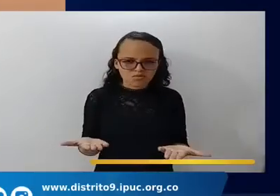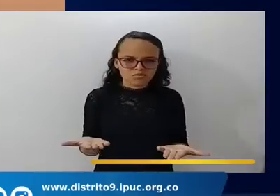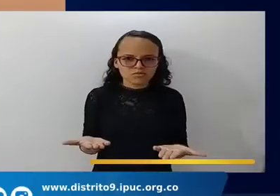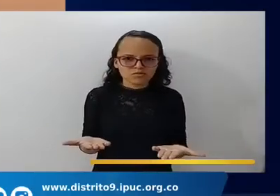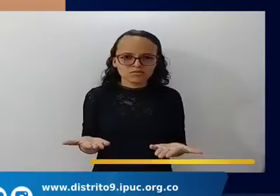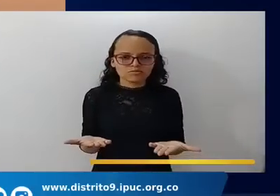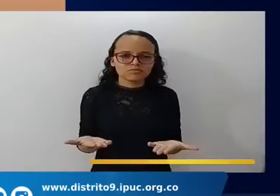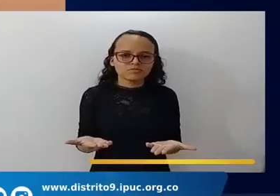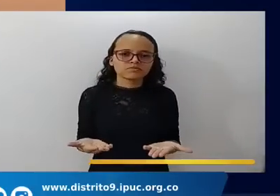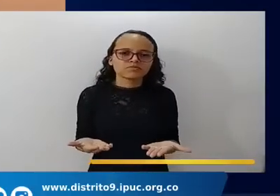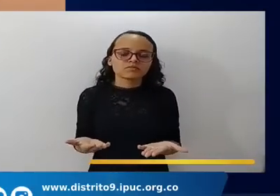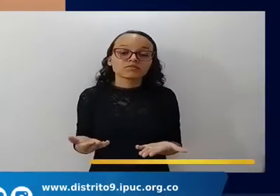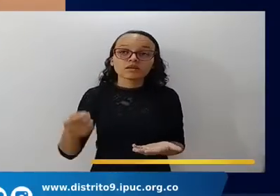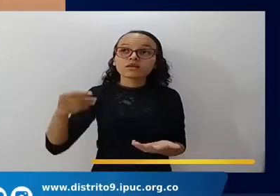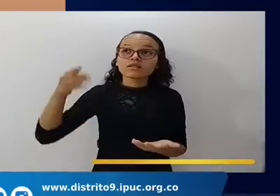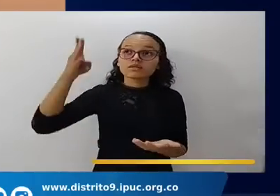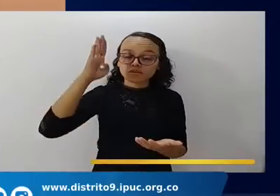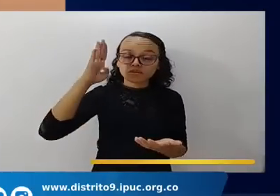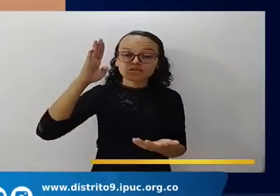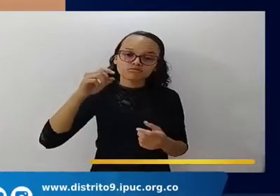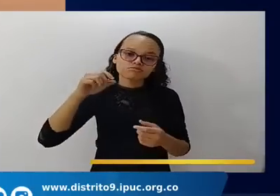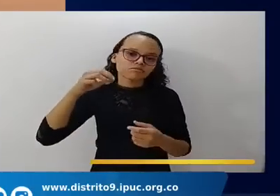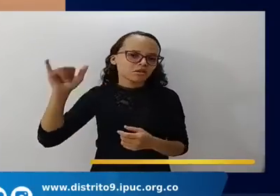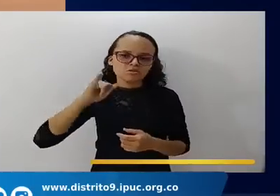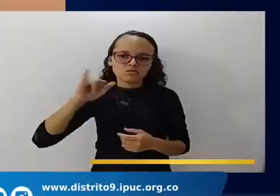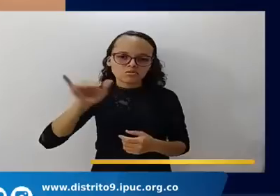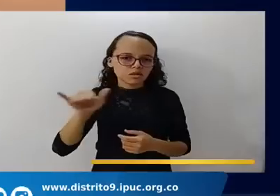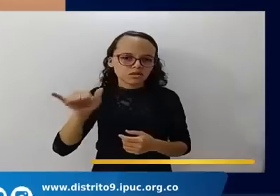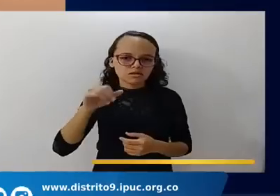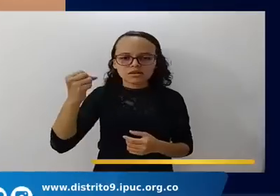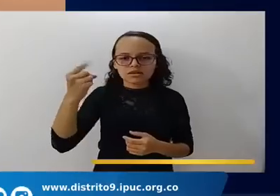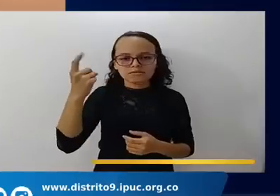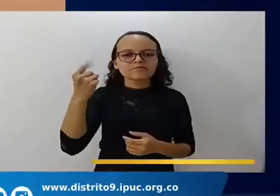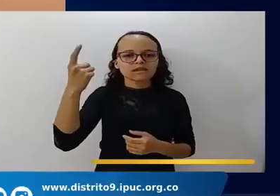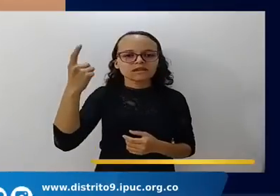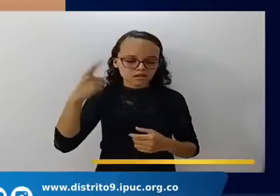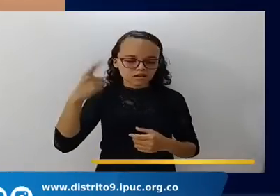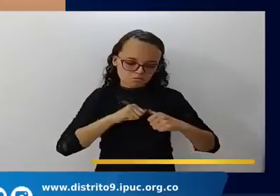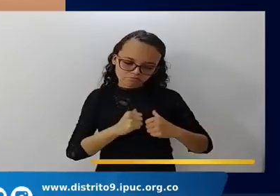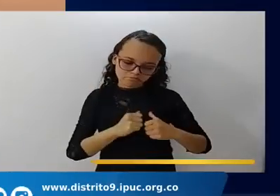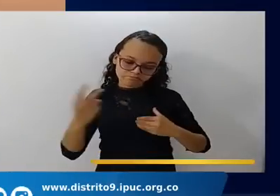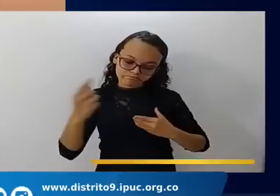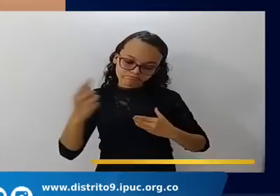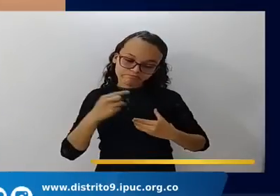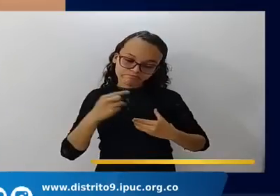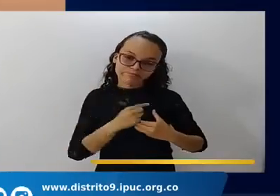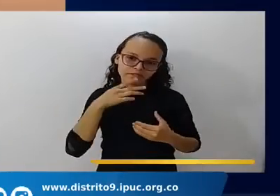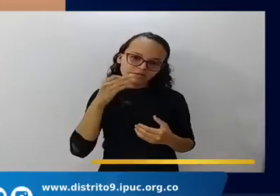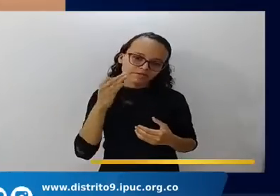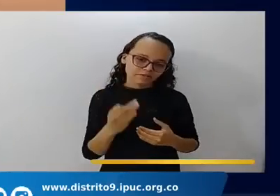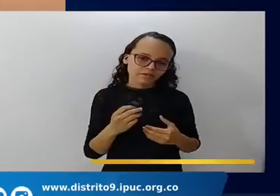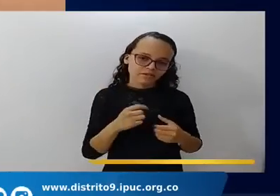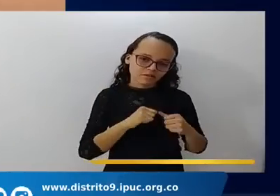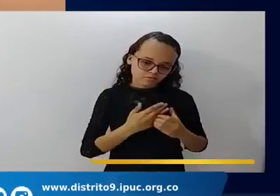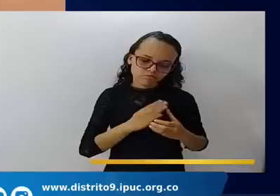Pero Dios entiende nuestras etapas y Dios ve la sinceridad en nuestros corazones.